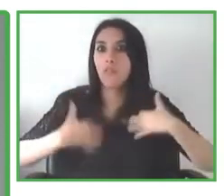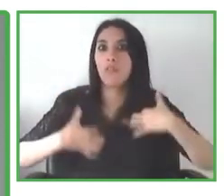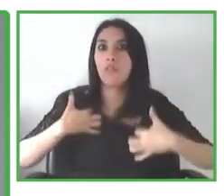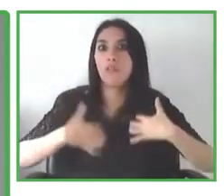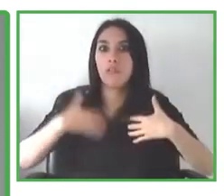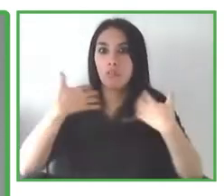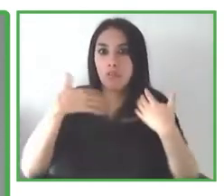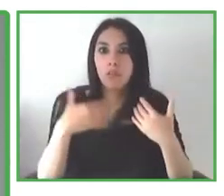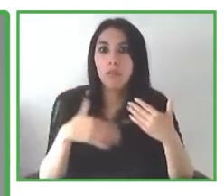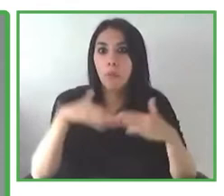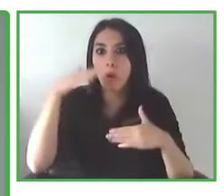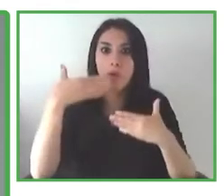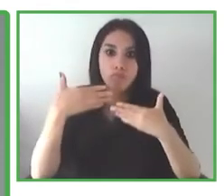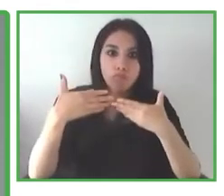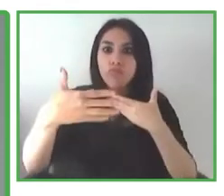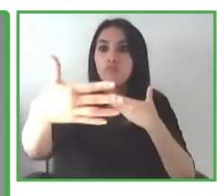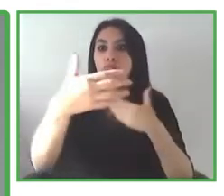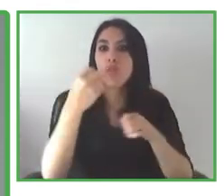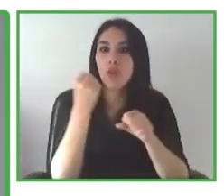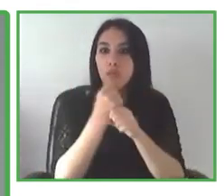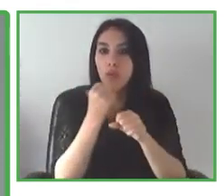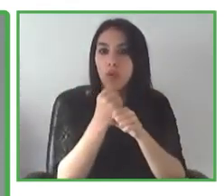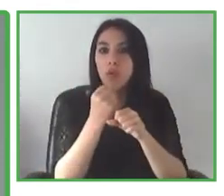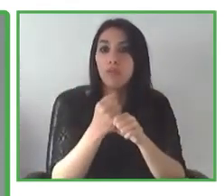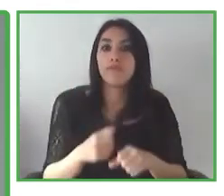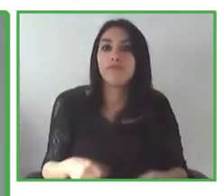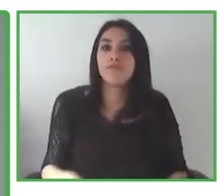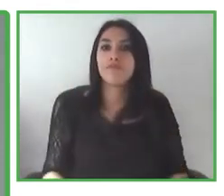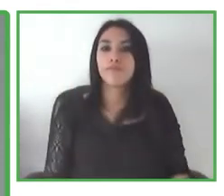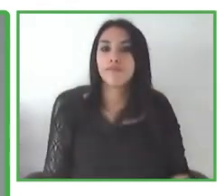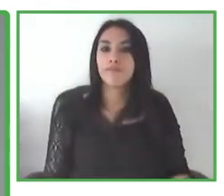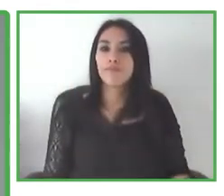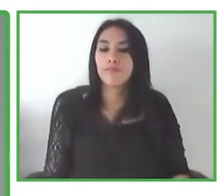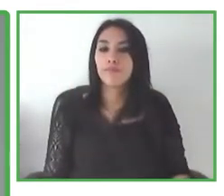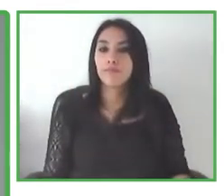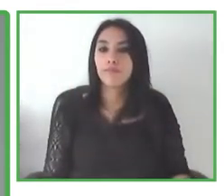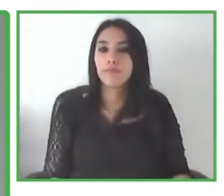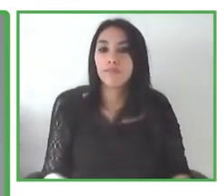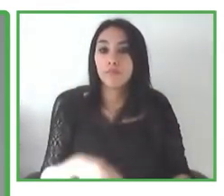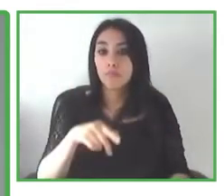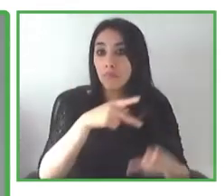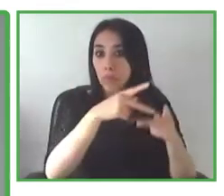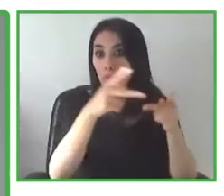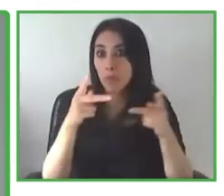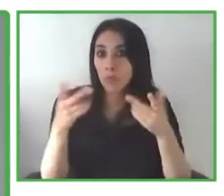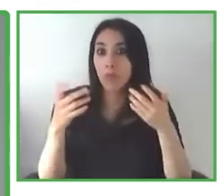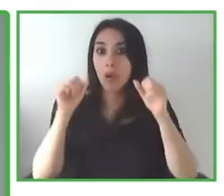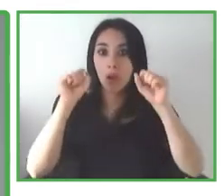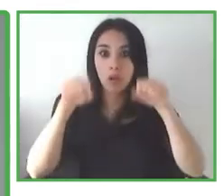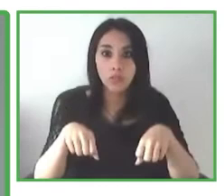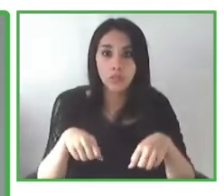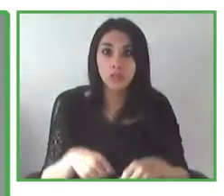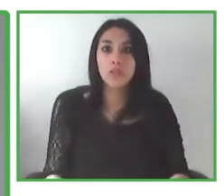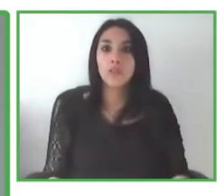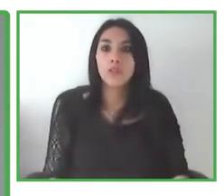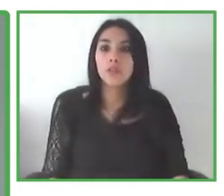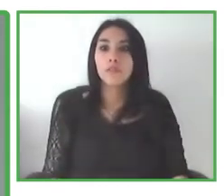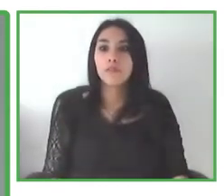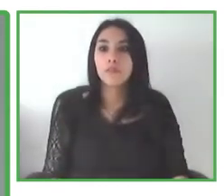en los sitios y poner en práctica las cosas que saben que funcionan.